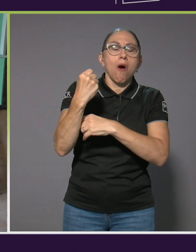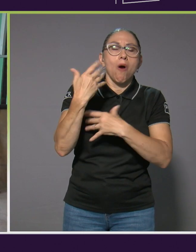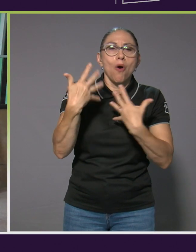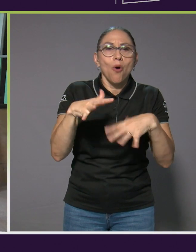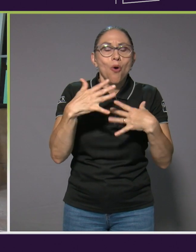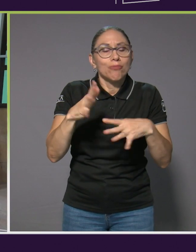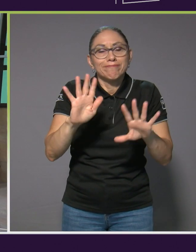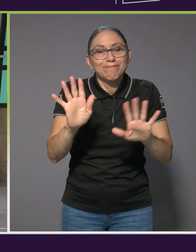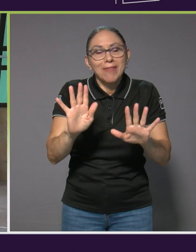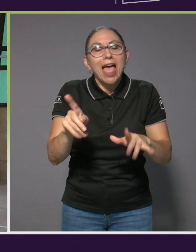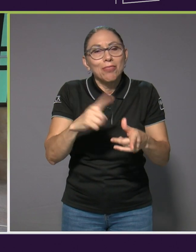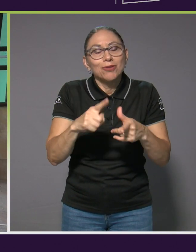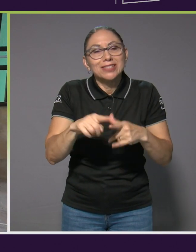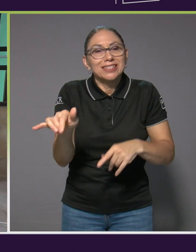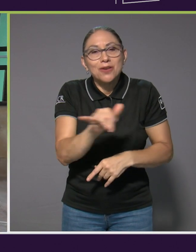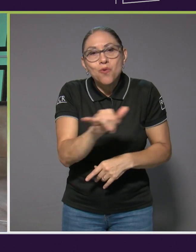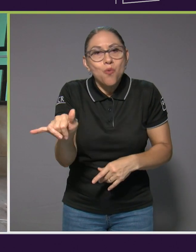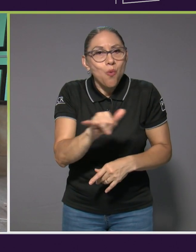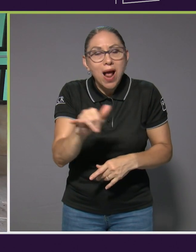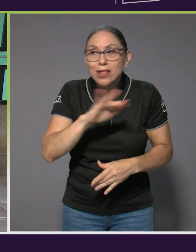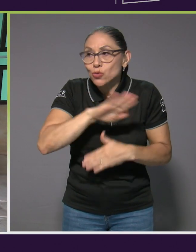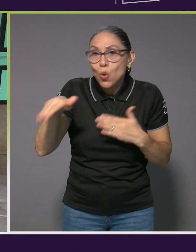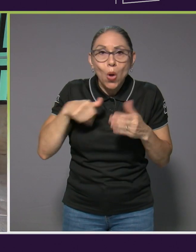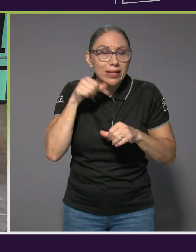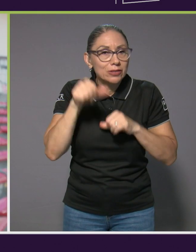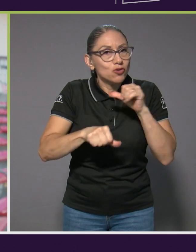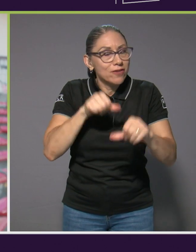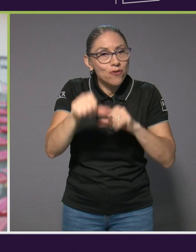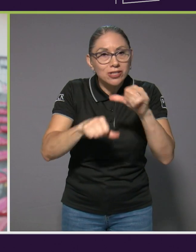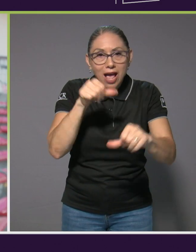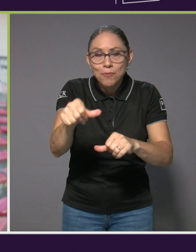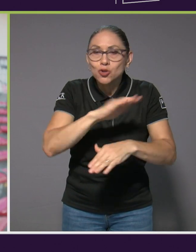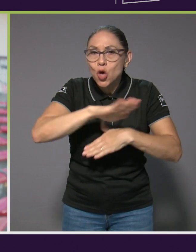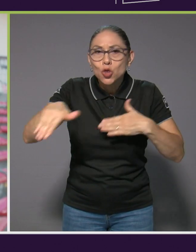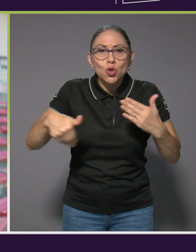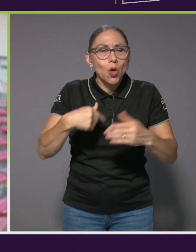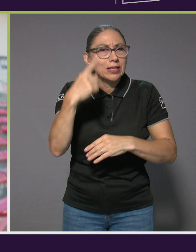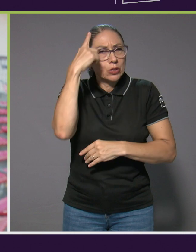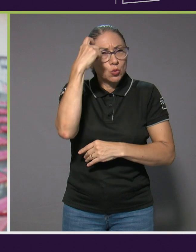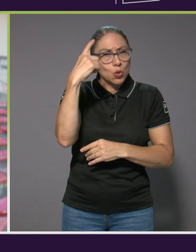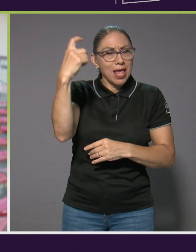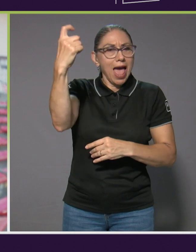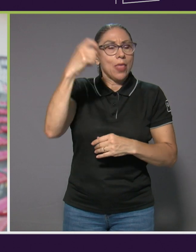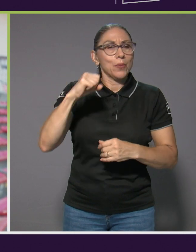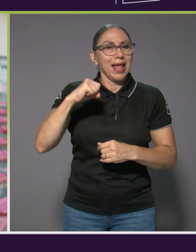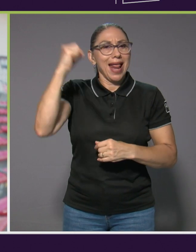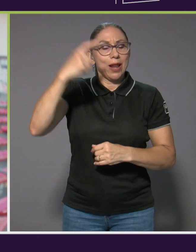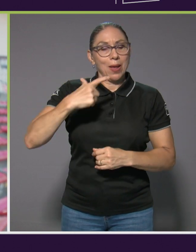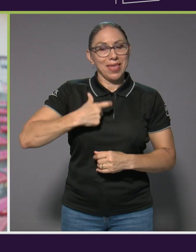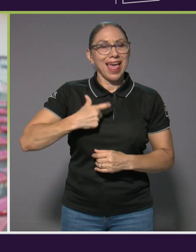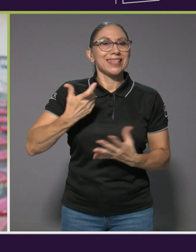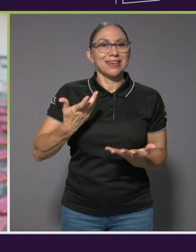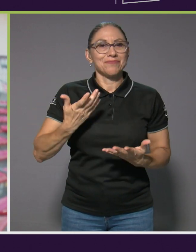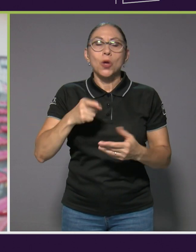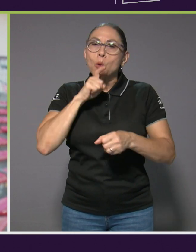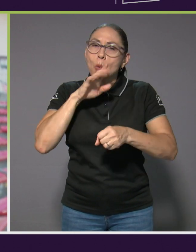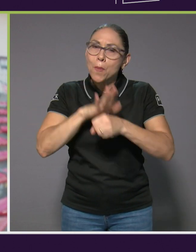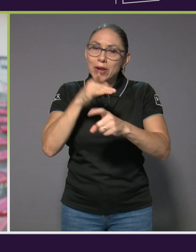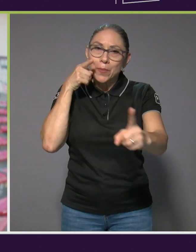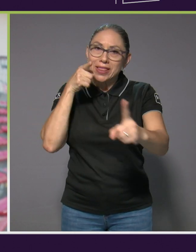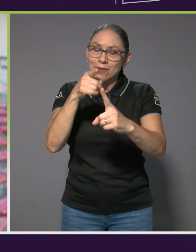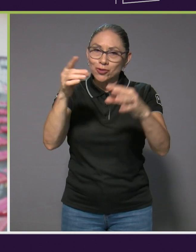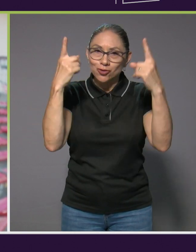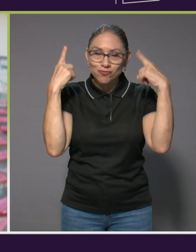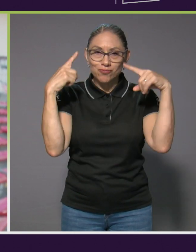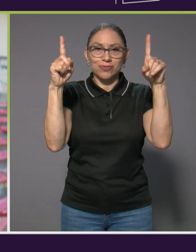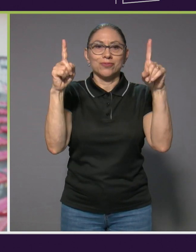Entonces, igual, todas nos esforzamos, todas tenemos el sueño de poder ir por una medalla, por cumplir los objetivos, así que todas, imagino que igual